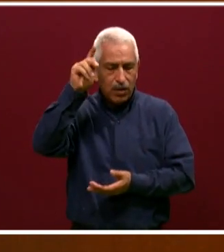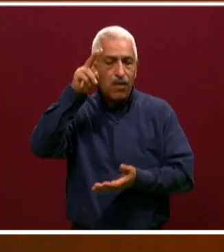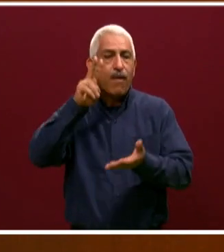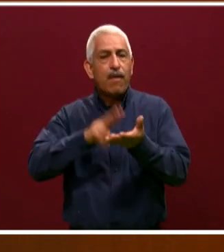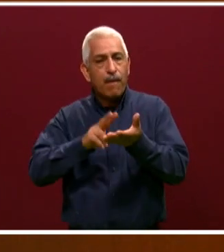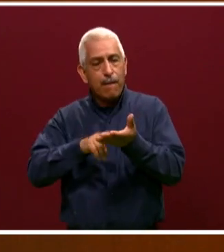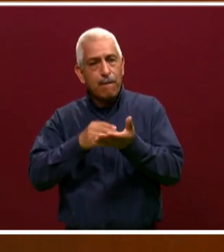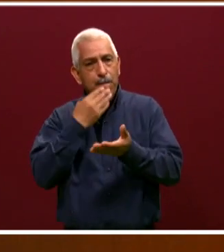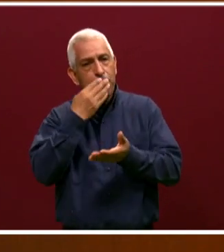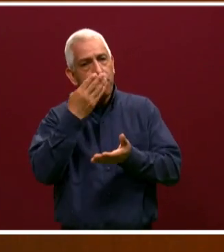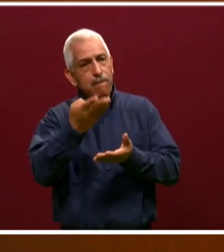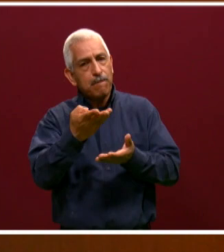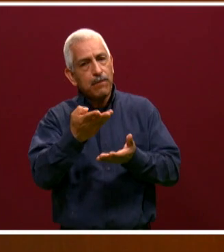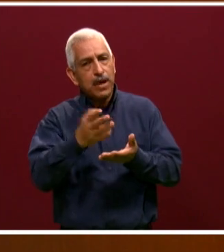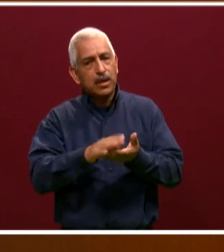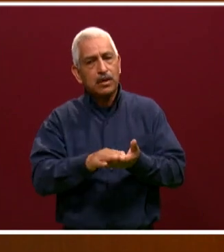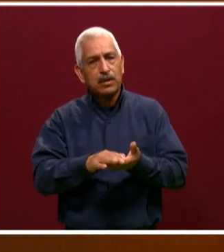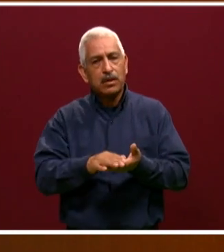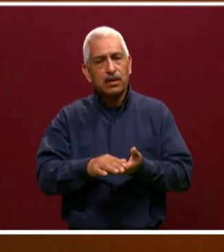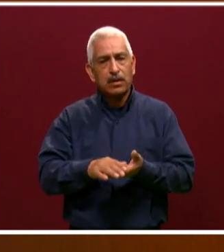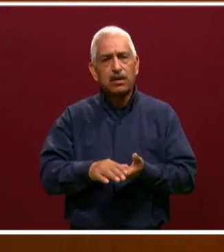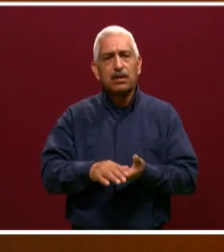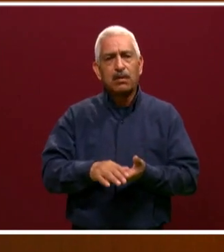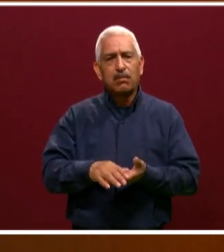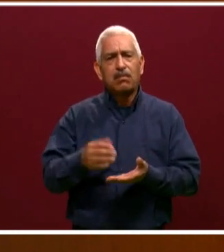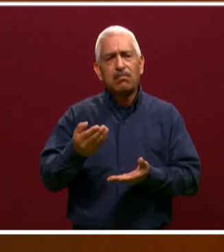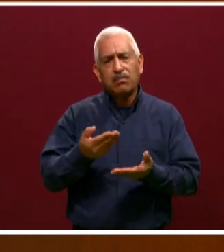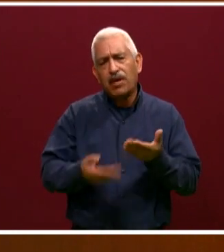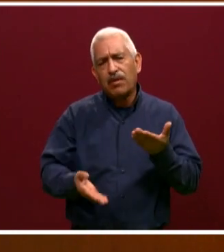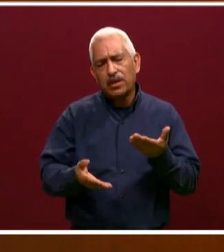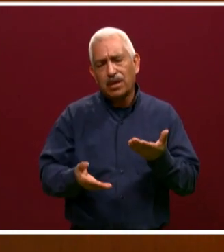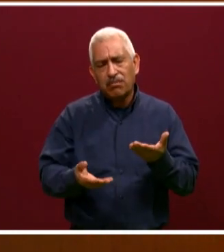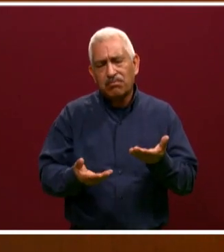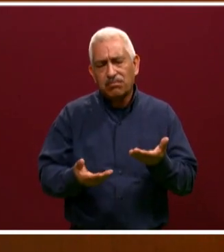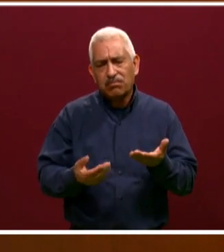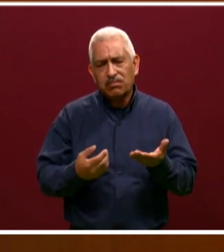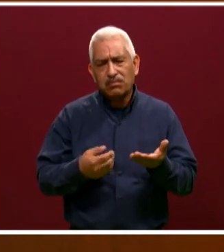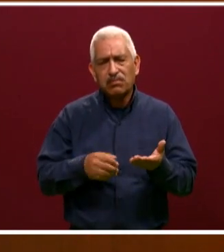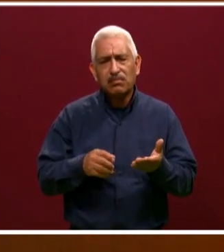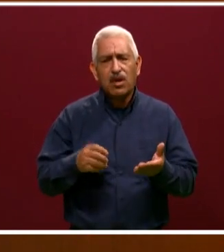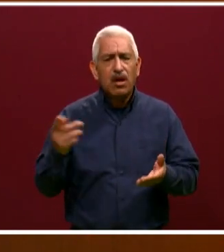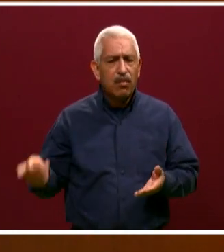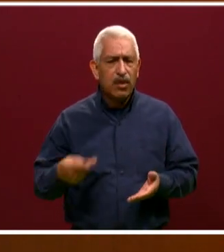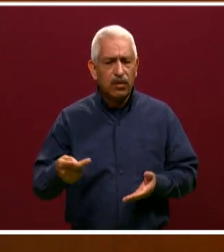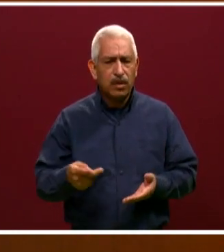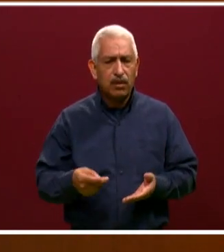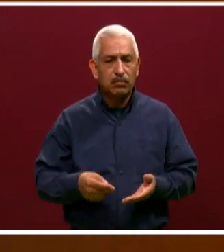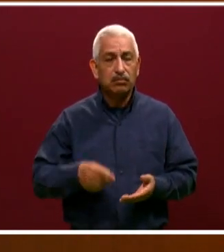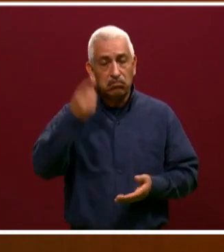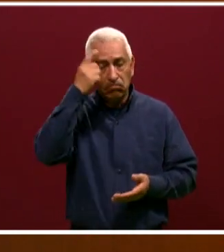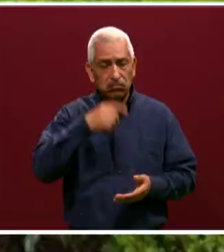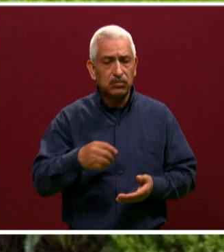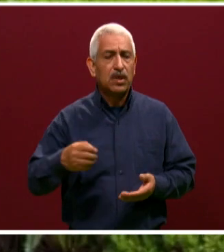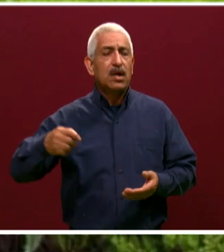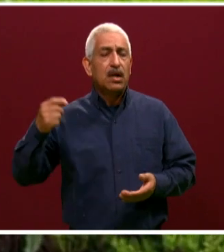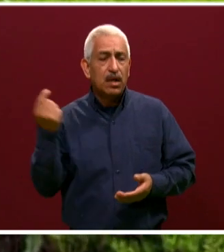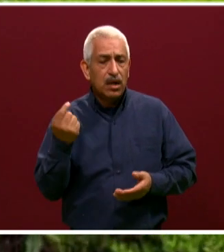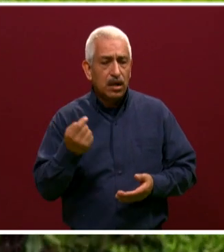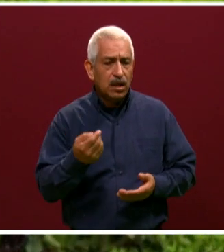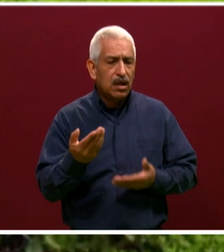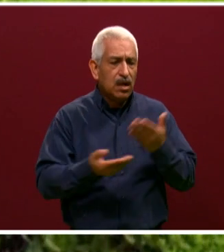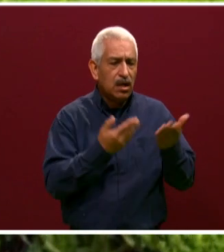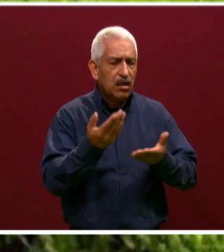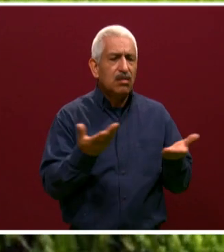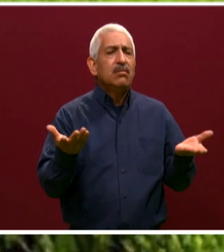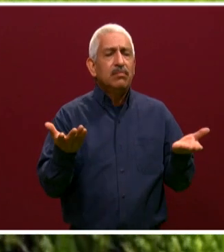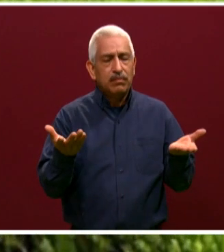que uno pensaría, ¿y para qué estudio? Ahora más que nunca es necesario estudiar, porque eso nos permite trabajar en